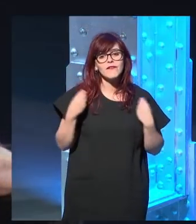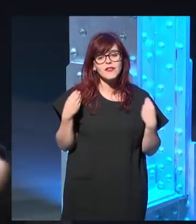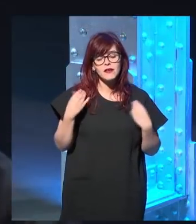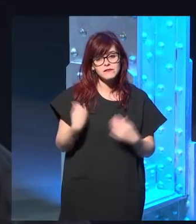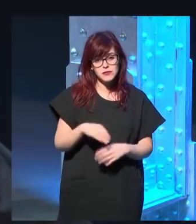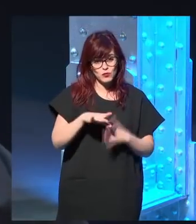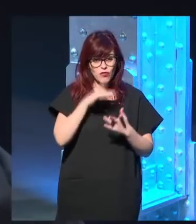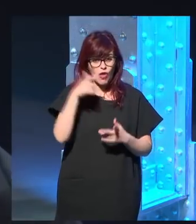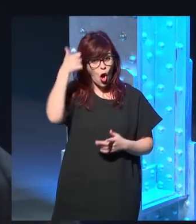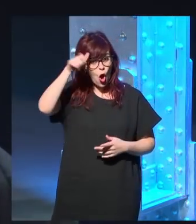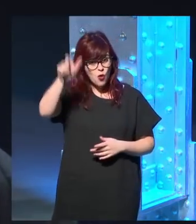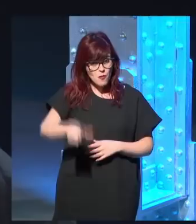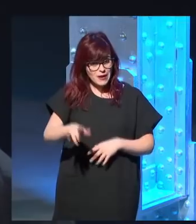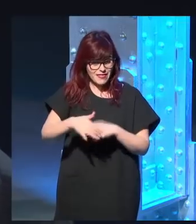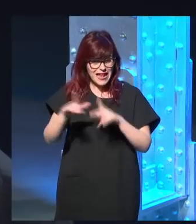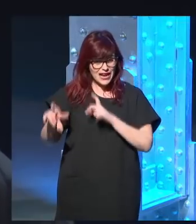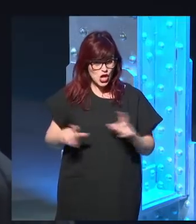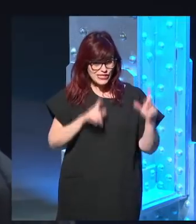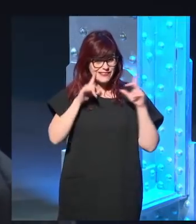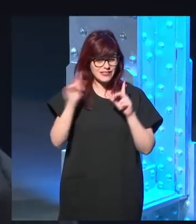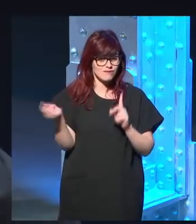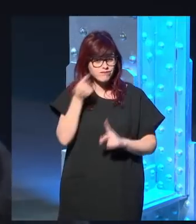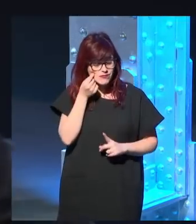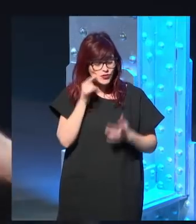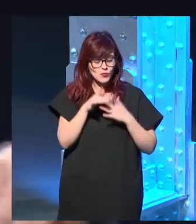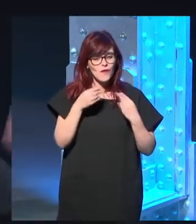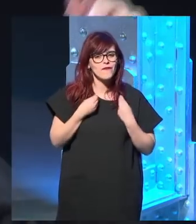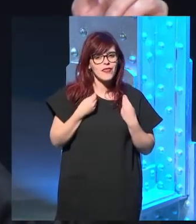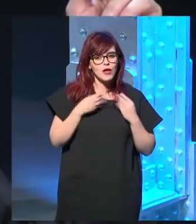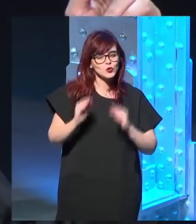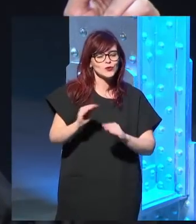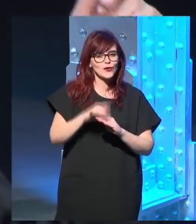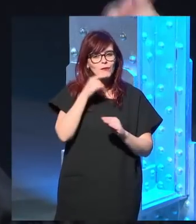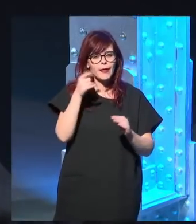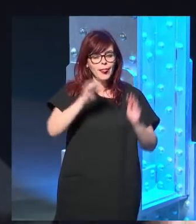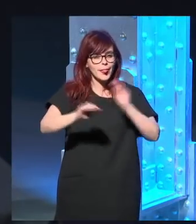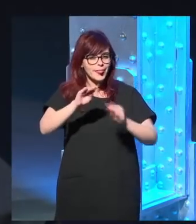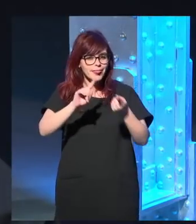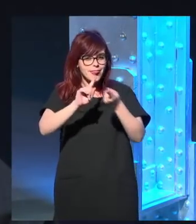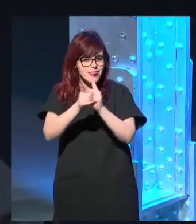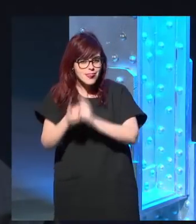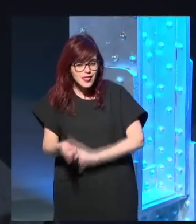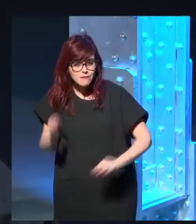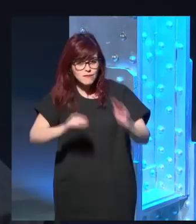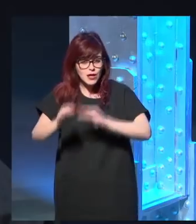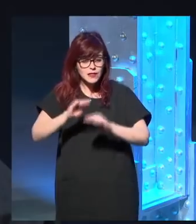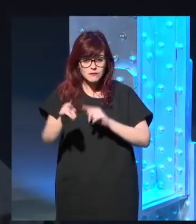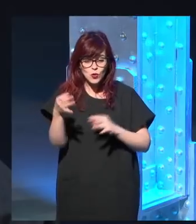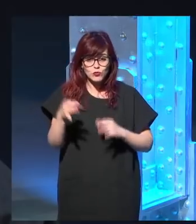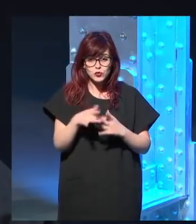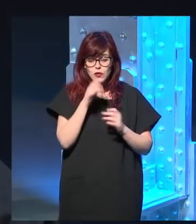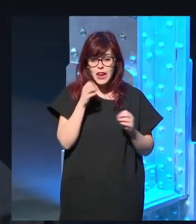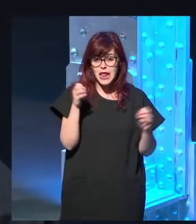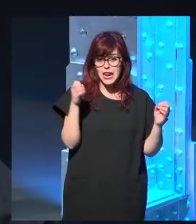de Roentgen toda transformada y a esas diez primeras páginas del gran